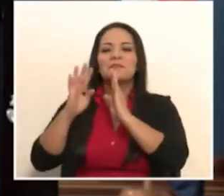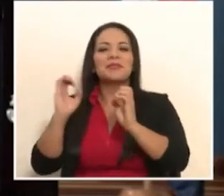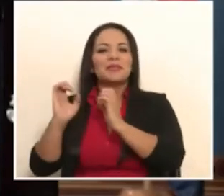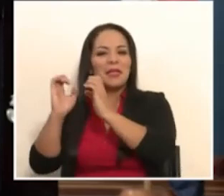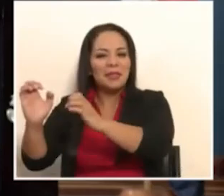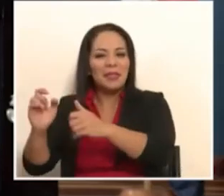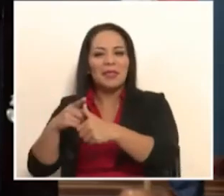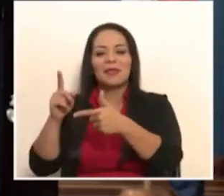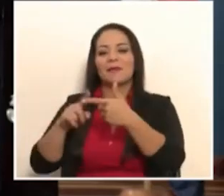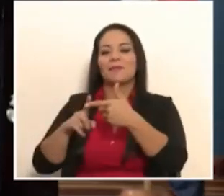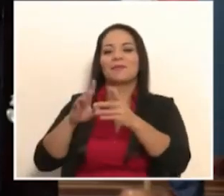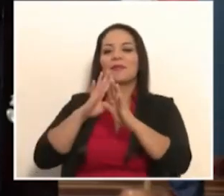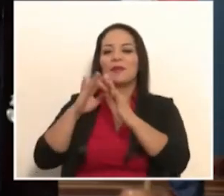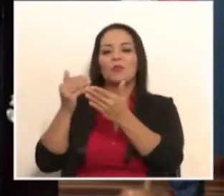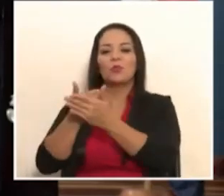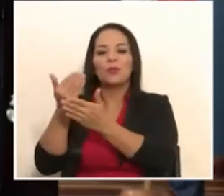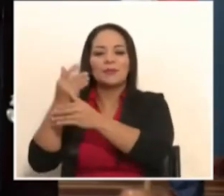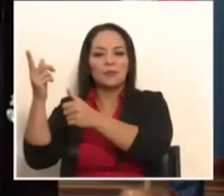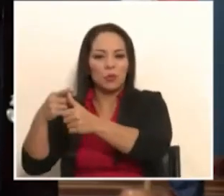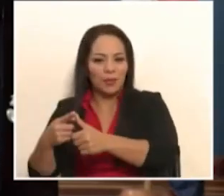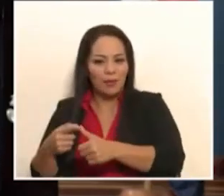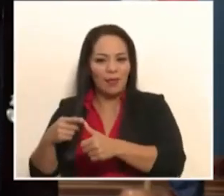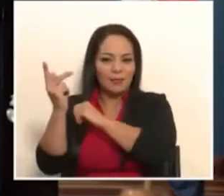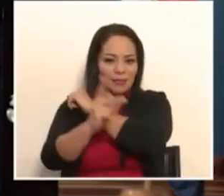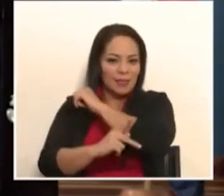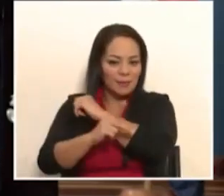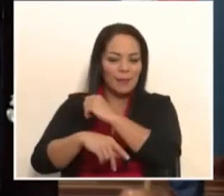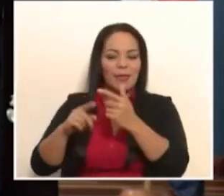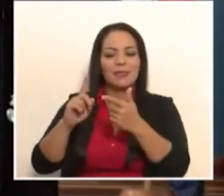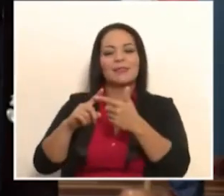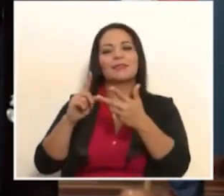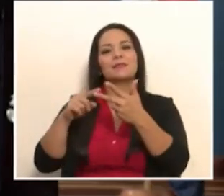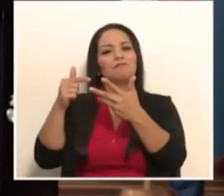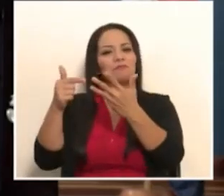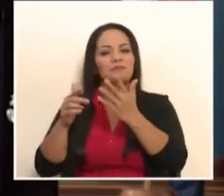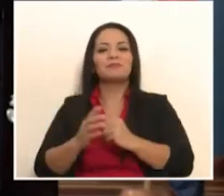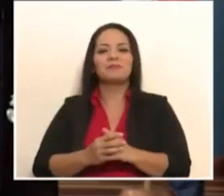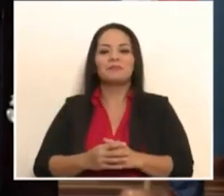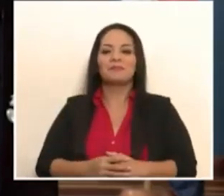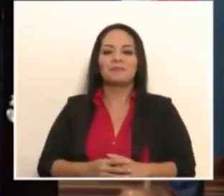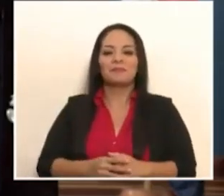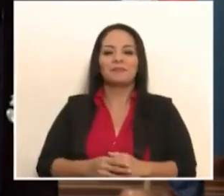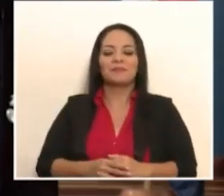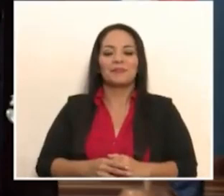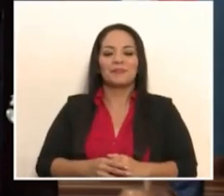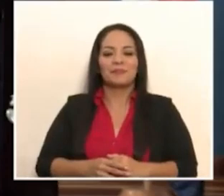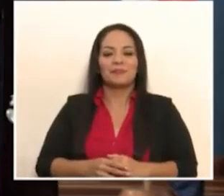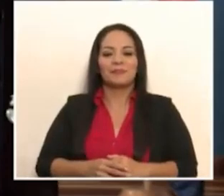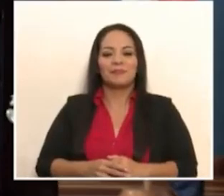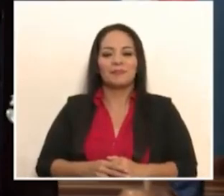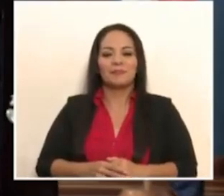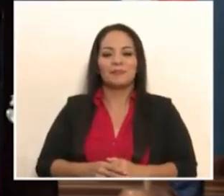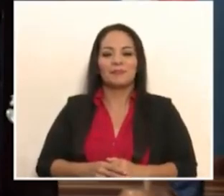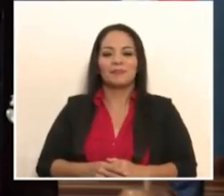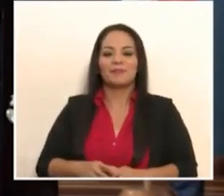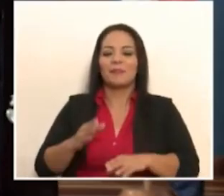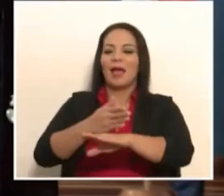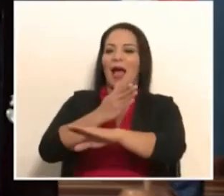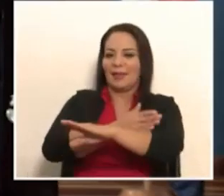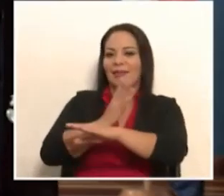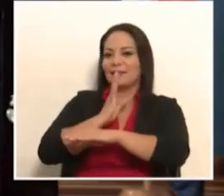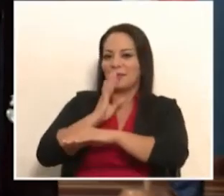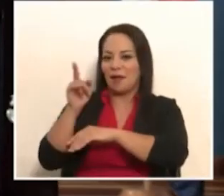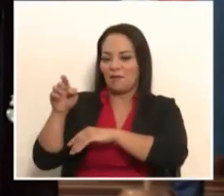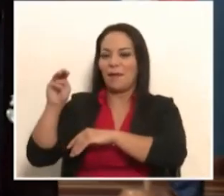las nuevas prioridades. Y antes de darle la palabra, don Mario, para que nos